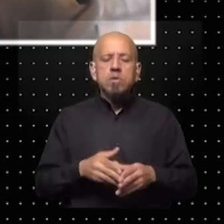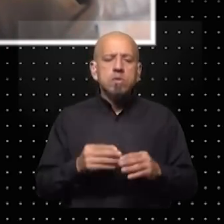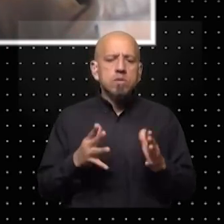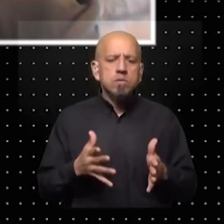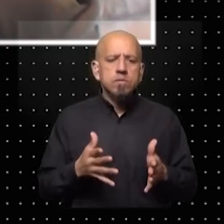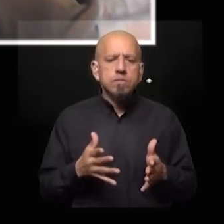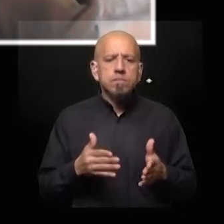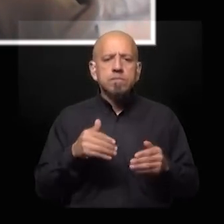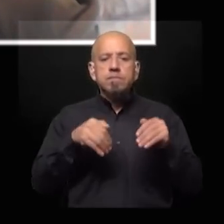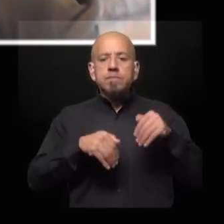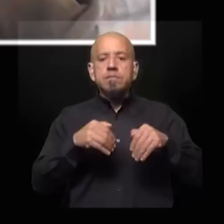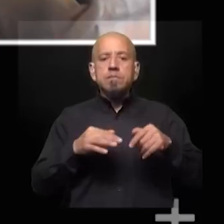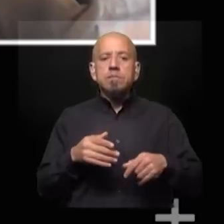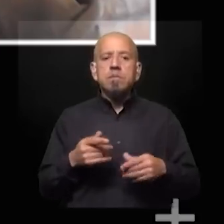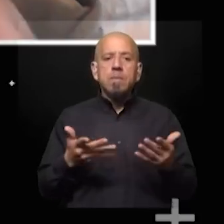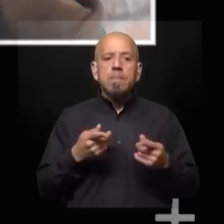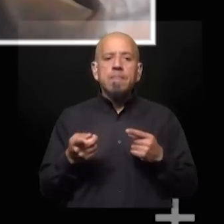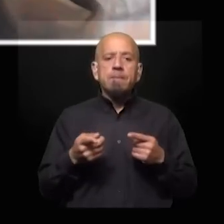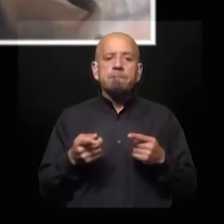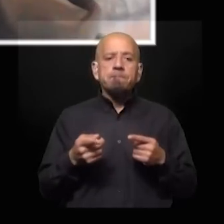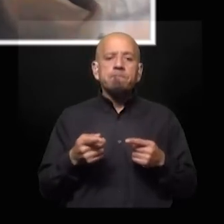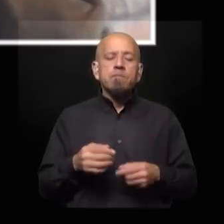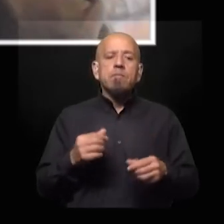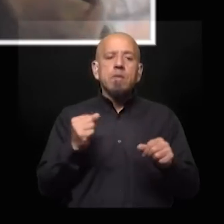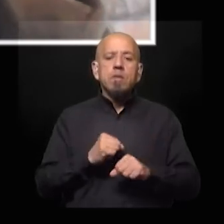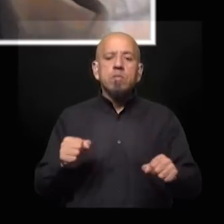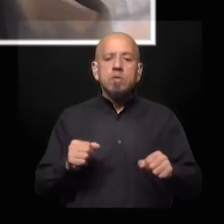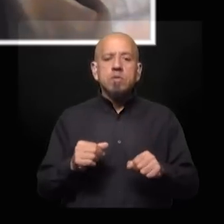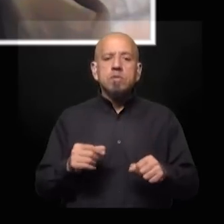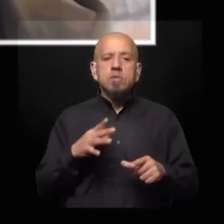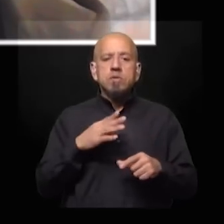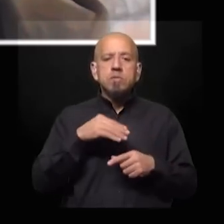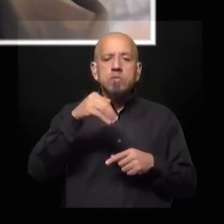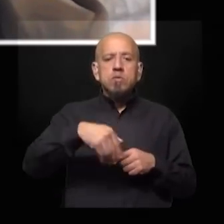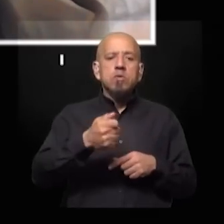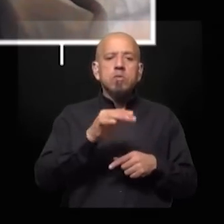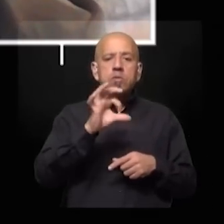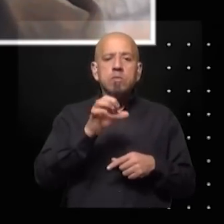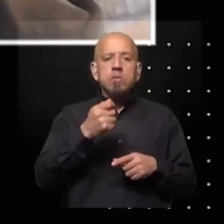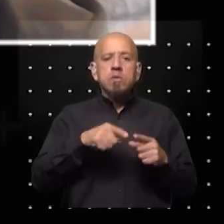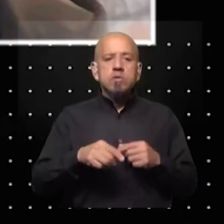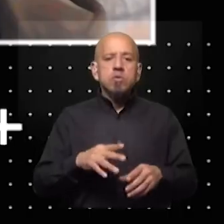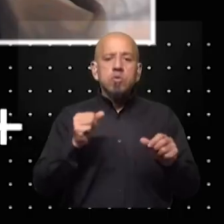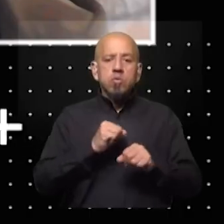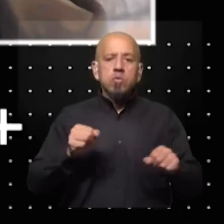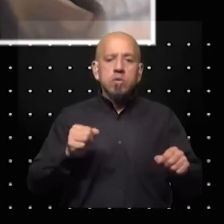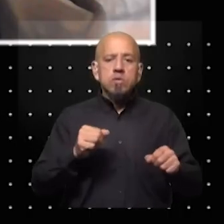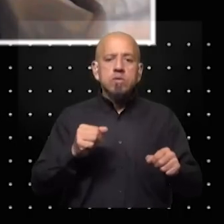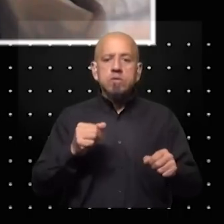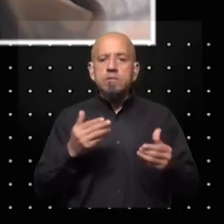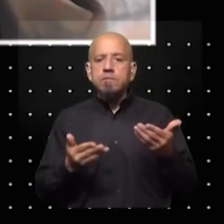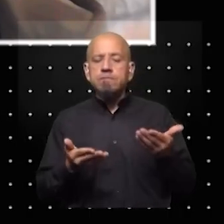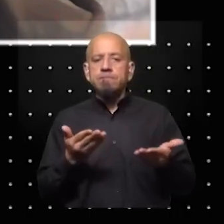quizás el electorado que está más corrido a la izquierda se puede haber representado por masa o quizás masa puede ir acomodando un poco el discurso